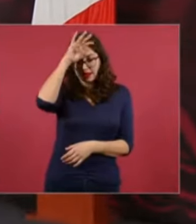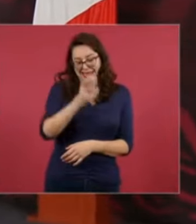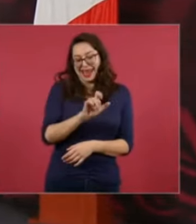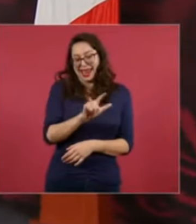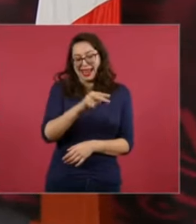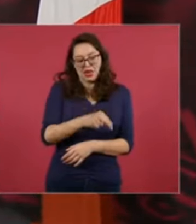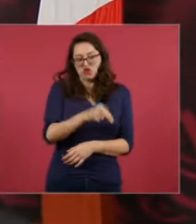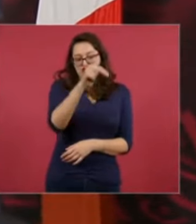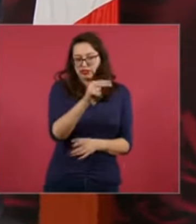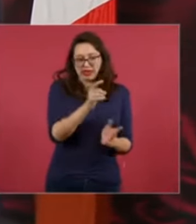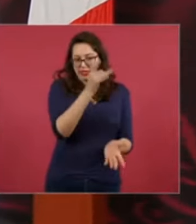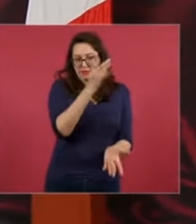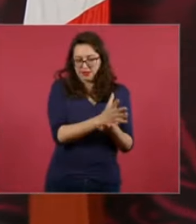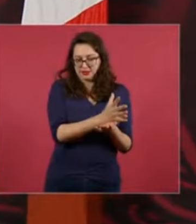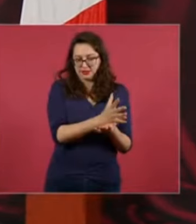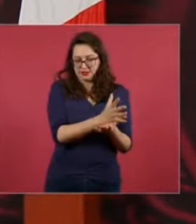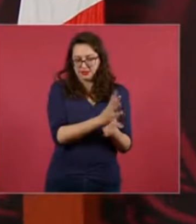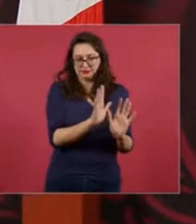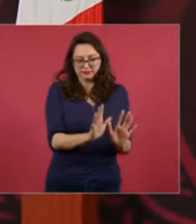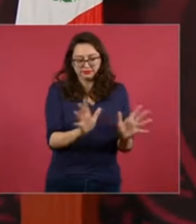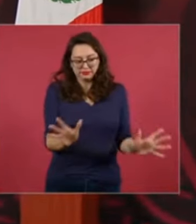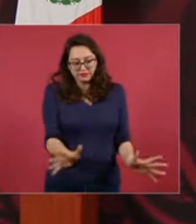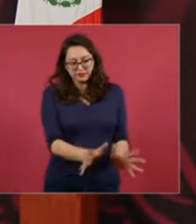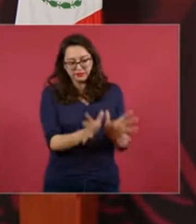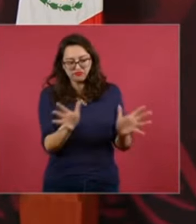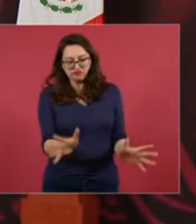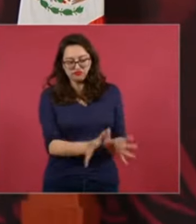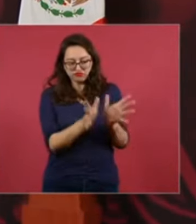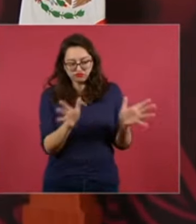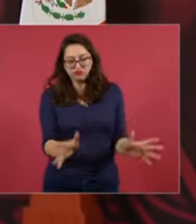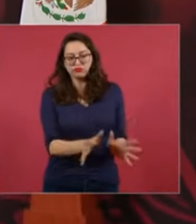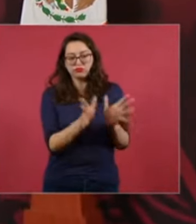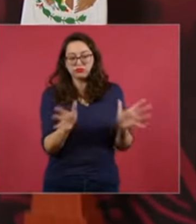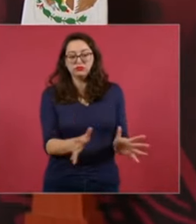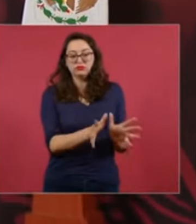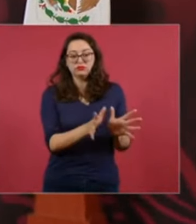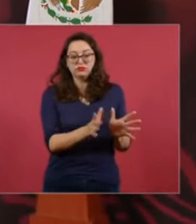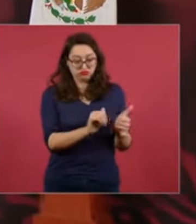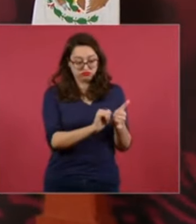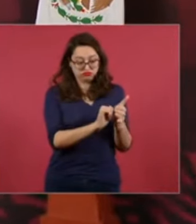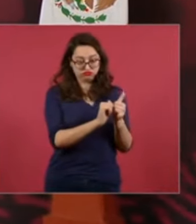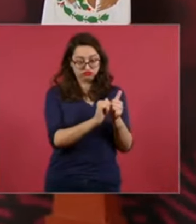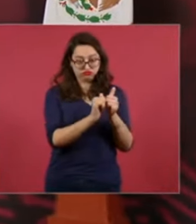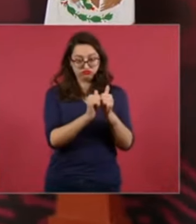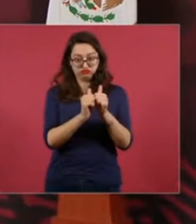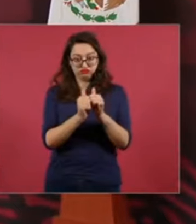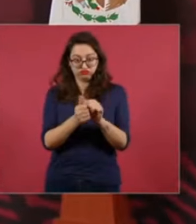constituyan